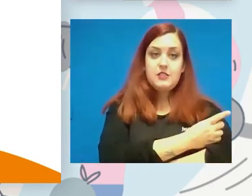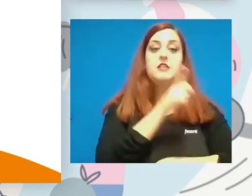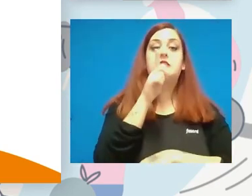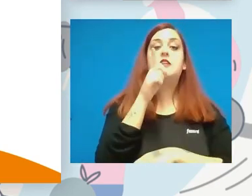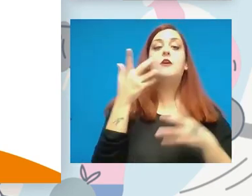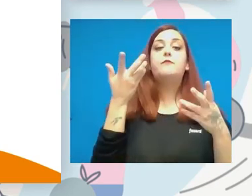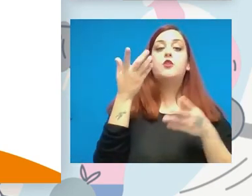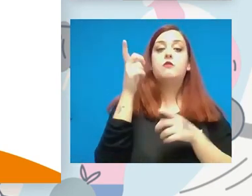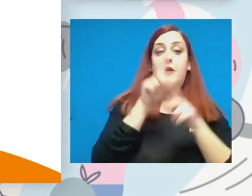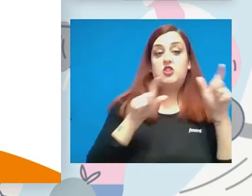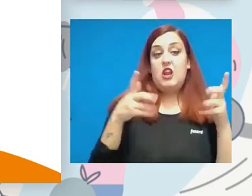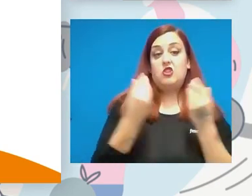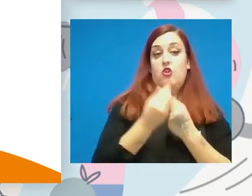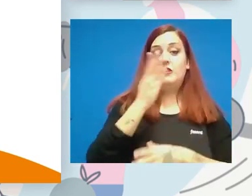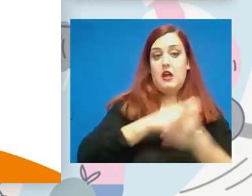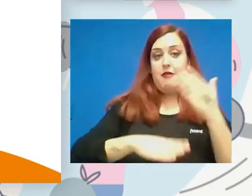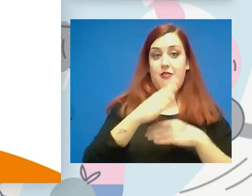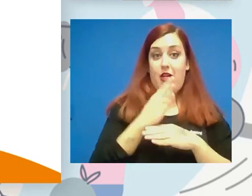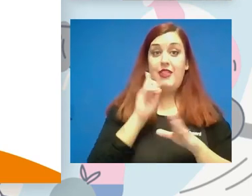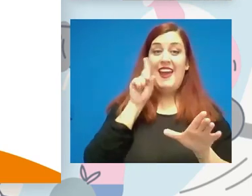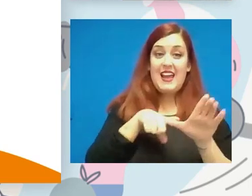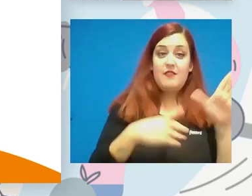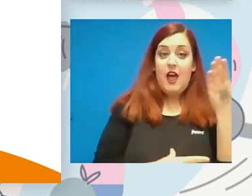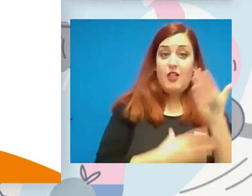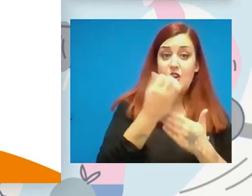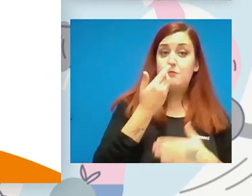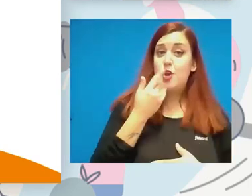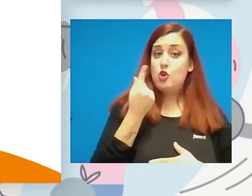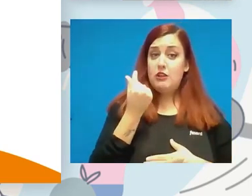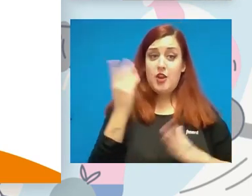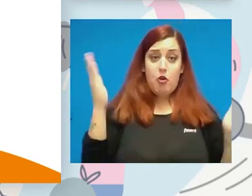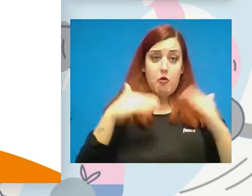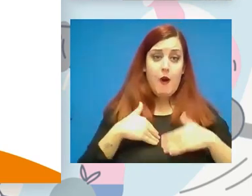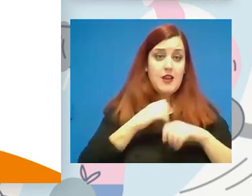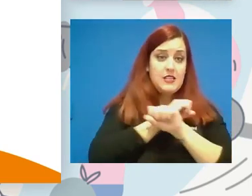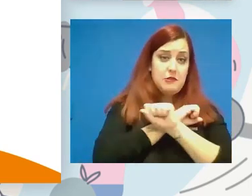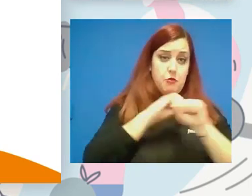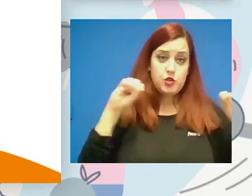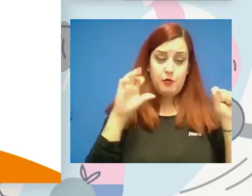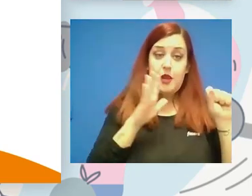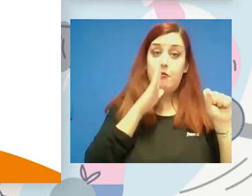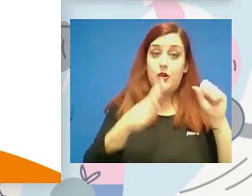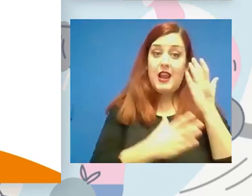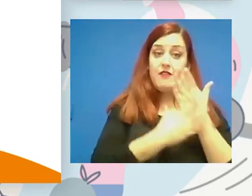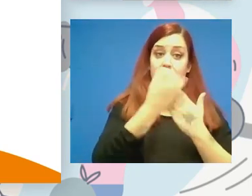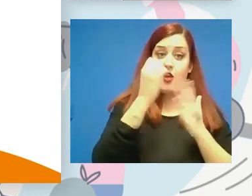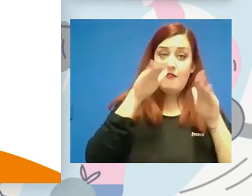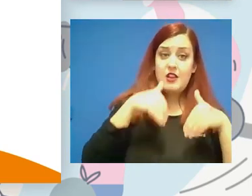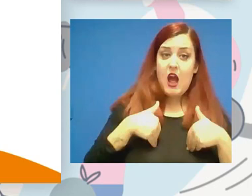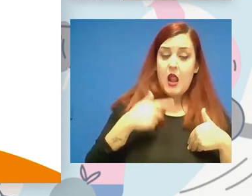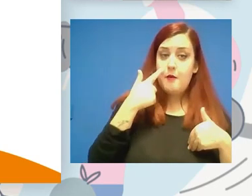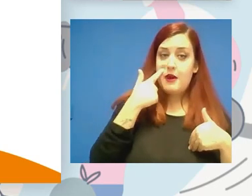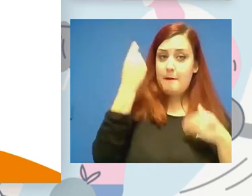acompañado de dinero, de medios económicos, pues es imposible porque las federaciones lo van a ver como un